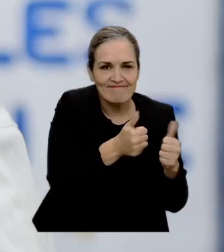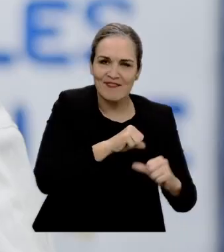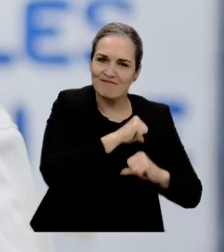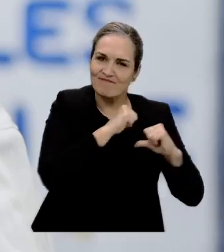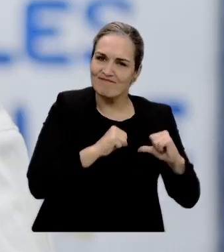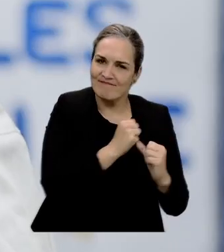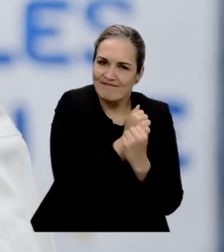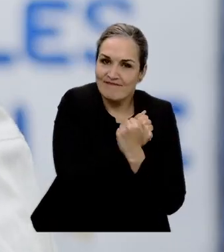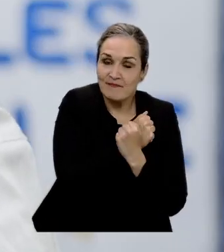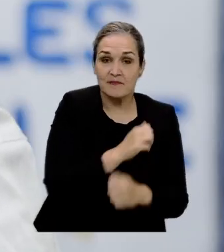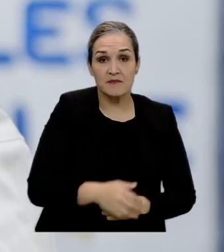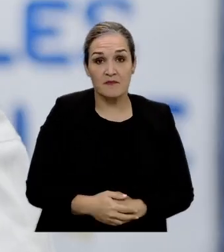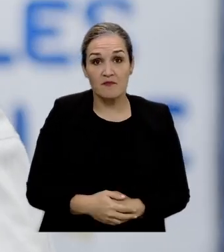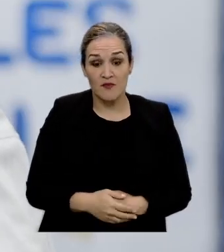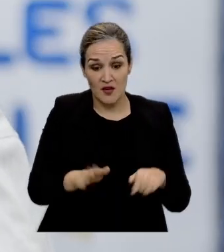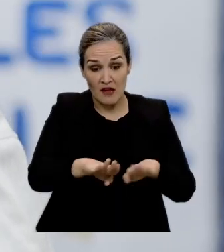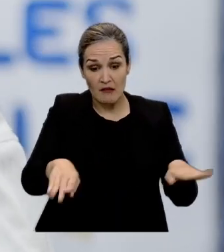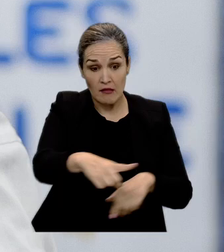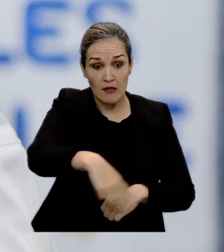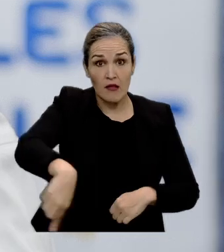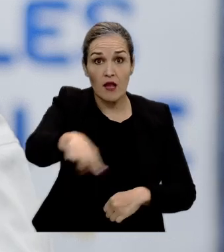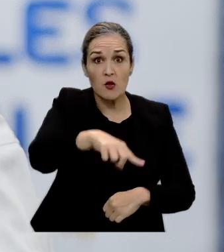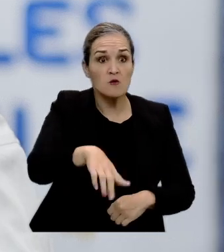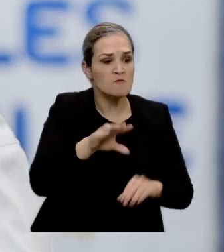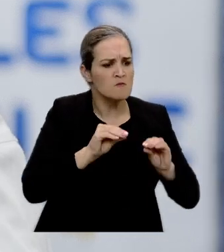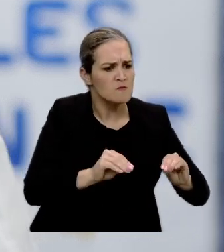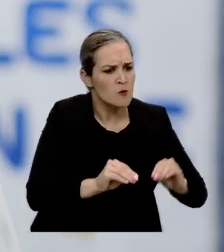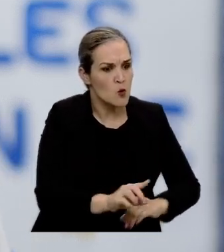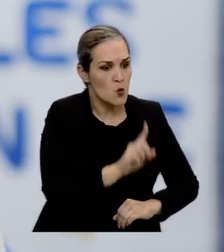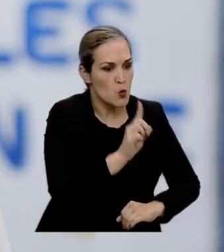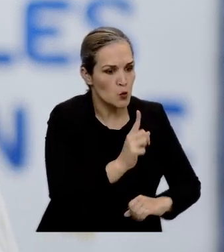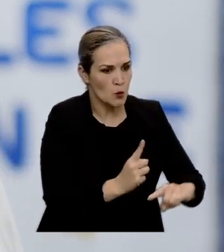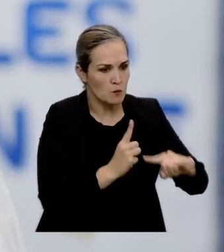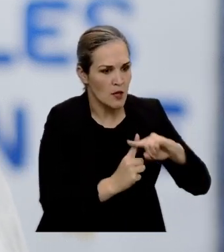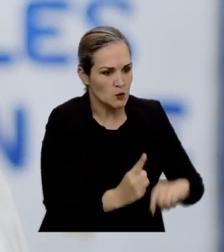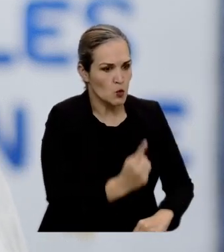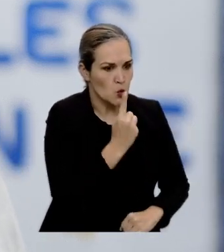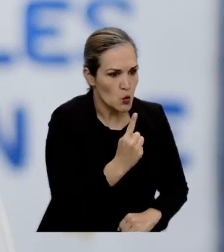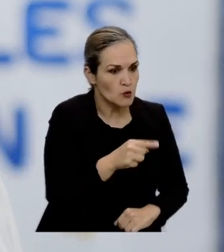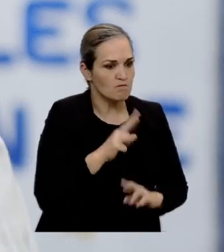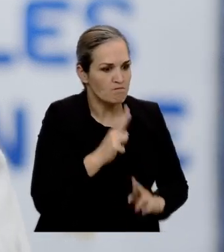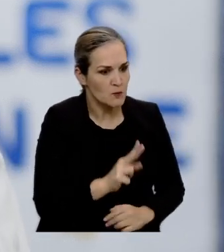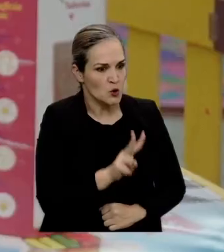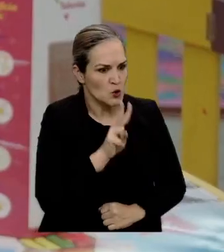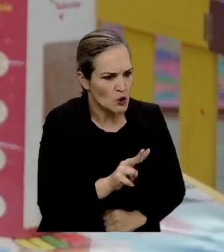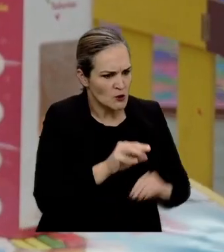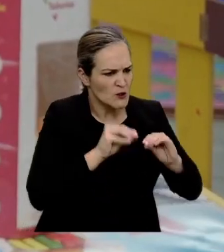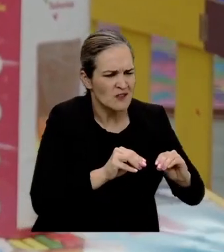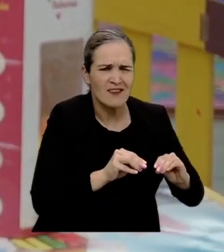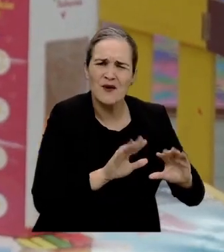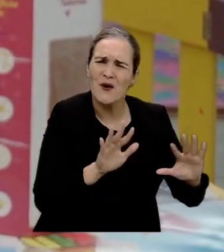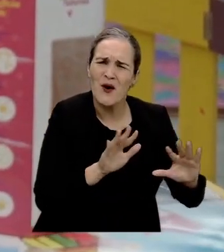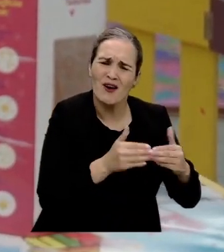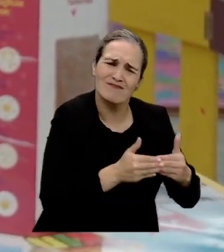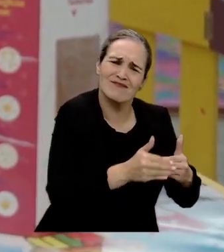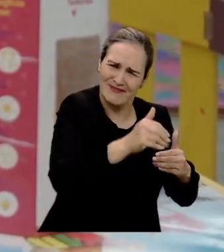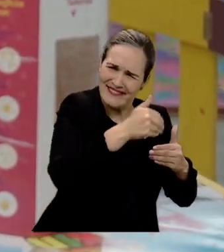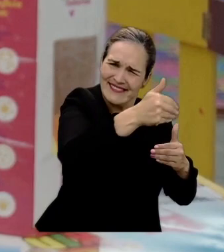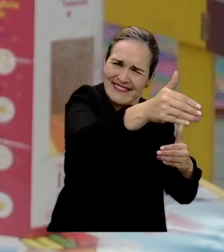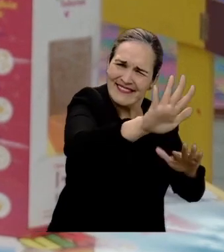y afecto. Para aprender que uno más uno es dos, tiene toda la vida. Pero la niñez es un momento.